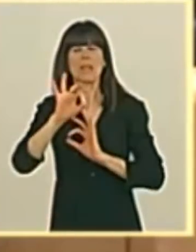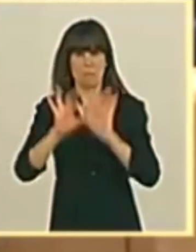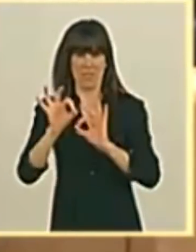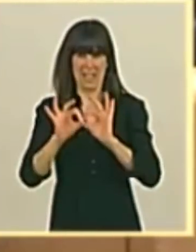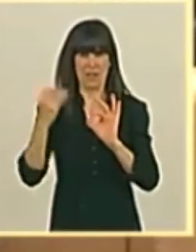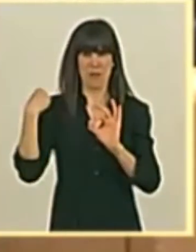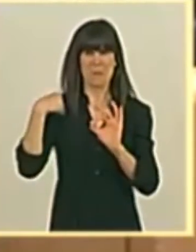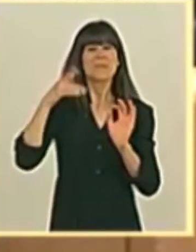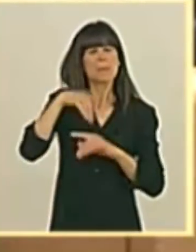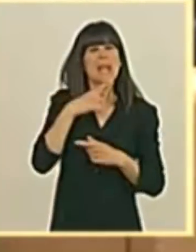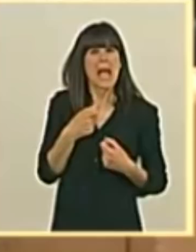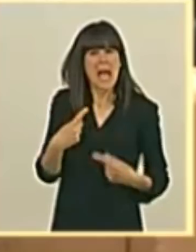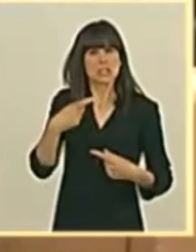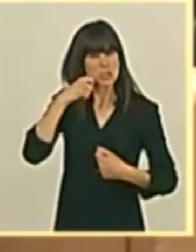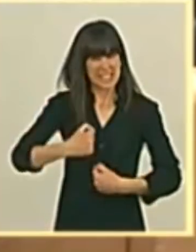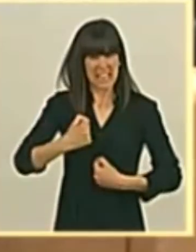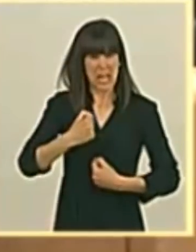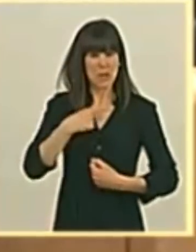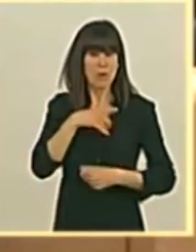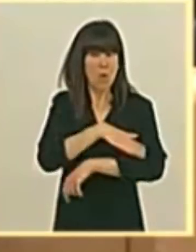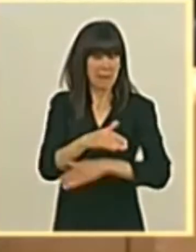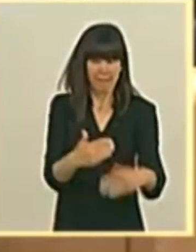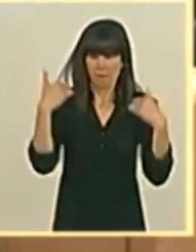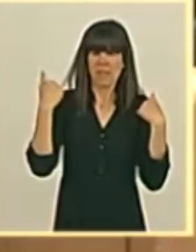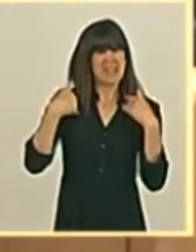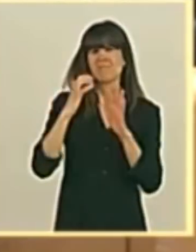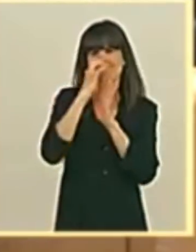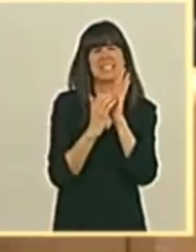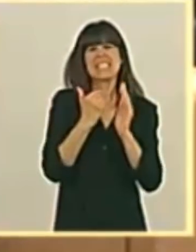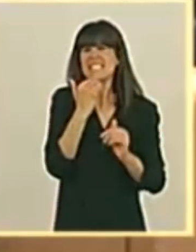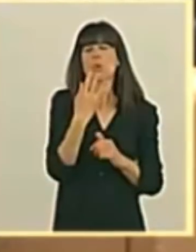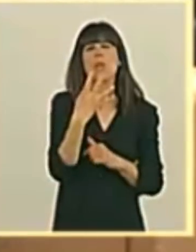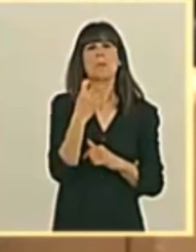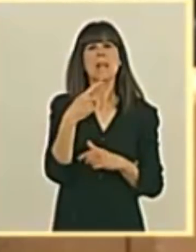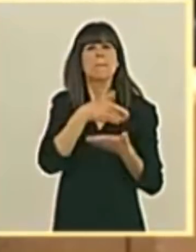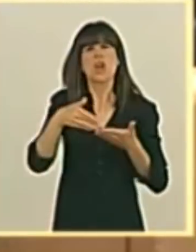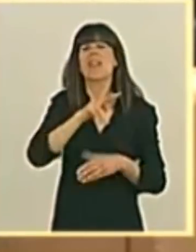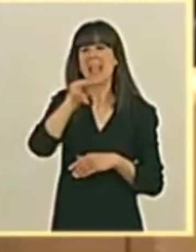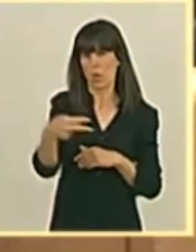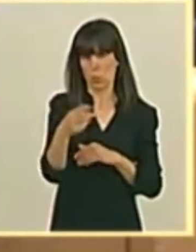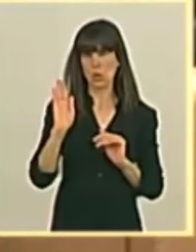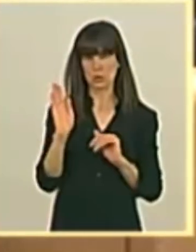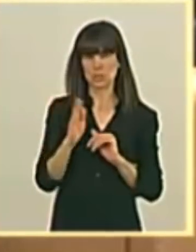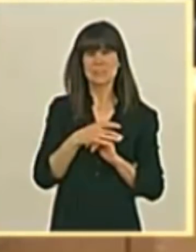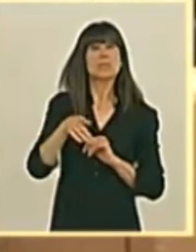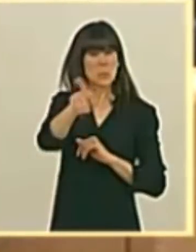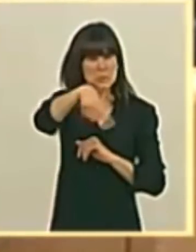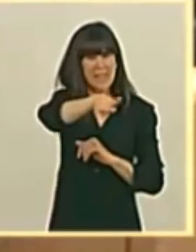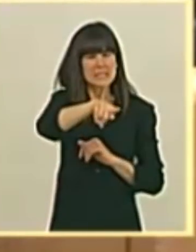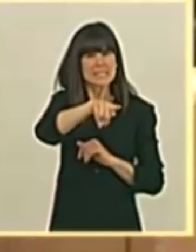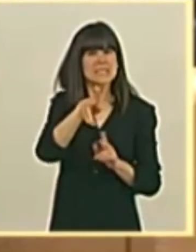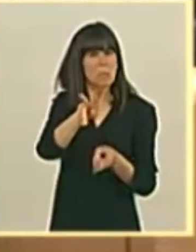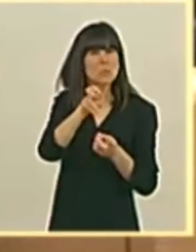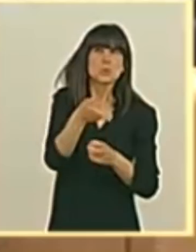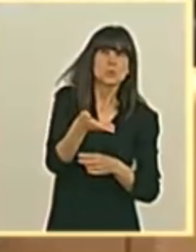Que recortaron el gasto sanitario nada más llegar al gobierno en casi 4.000 millones de euros. Señoría, ustedes suben los